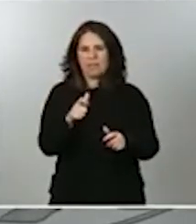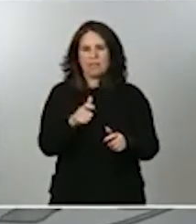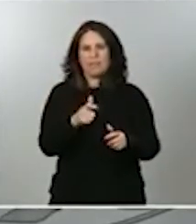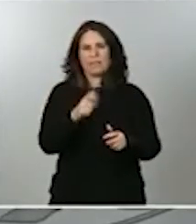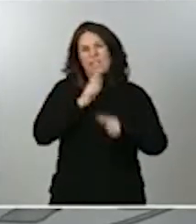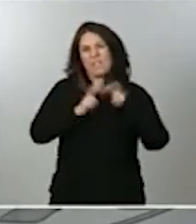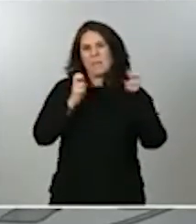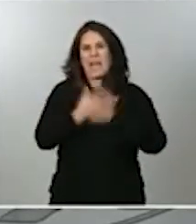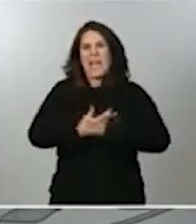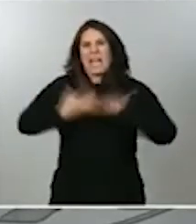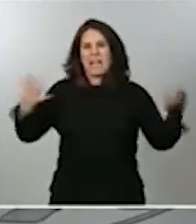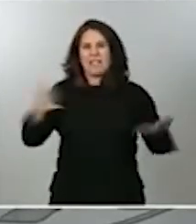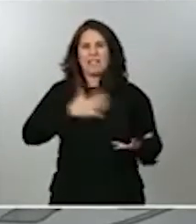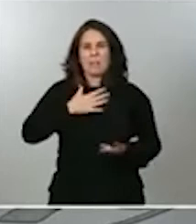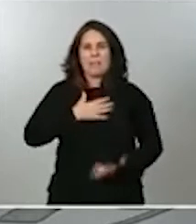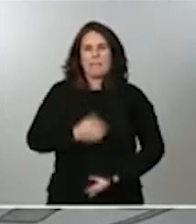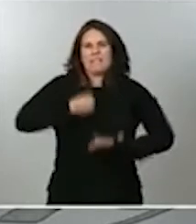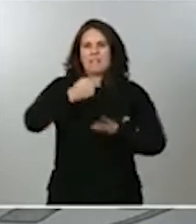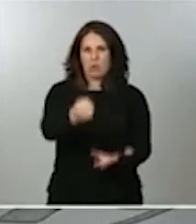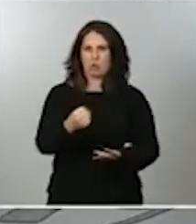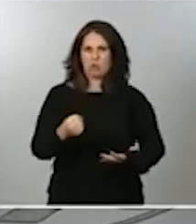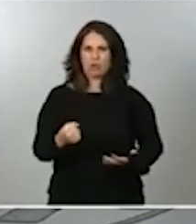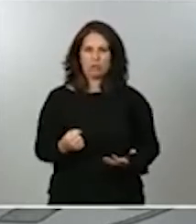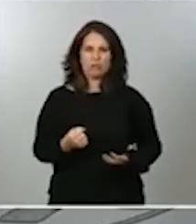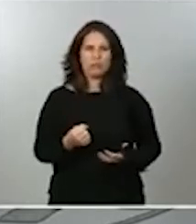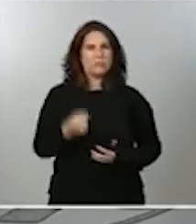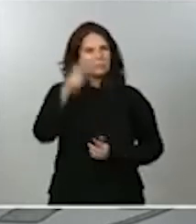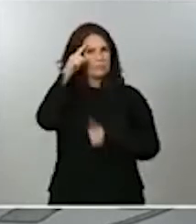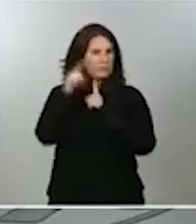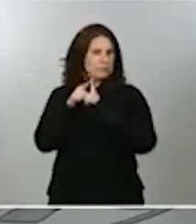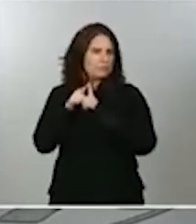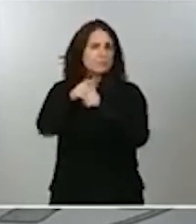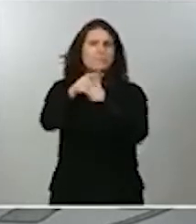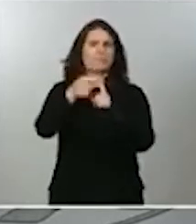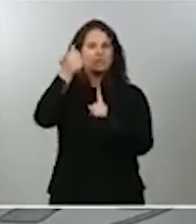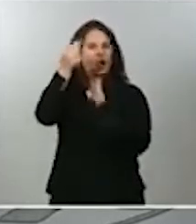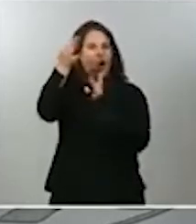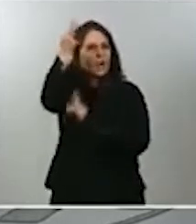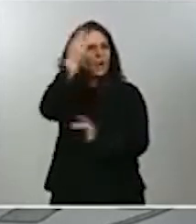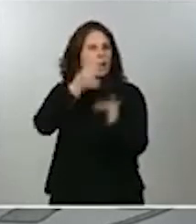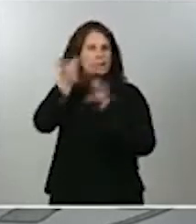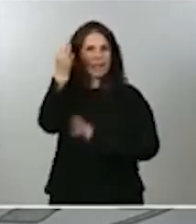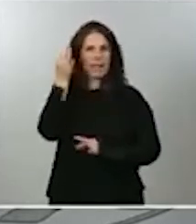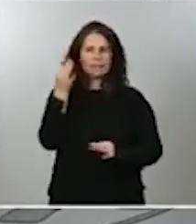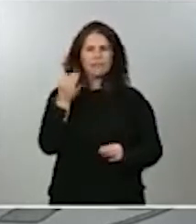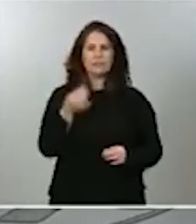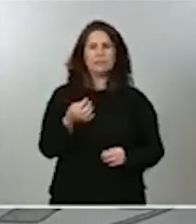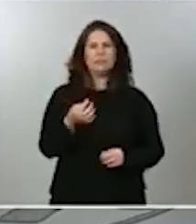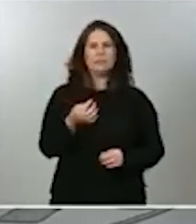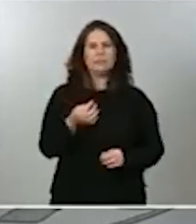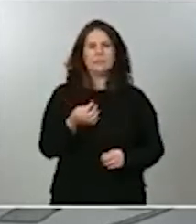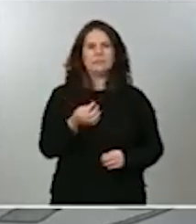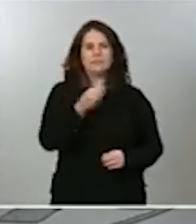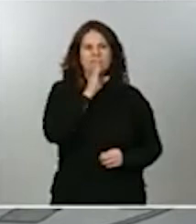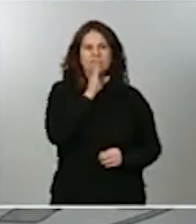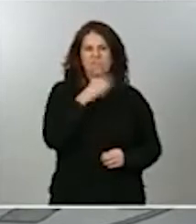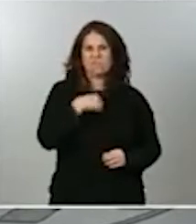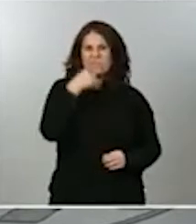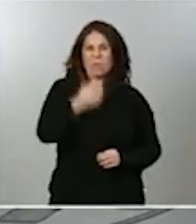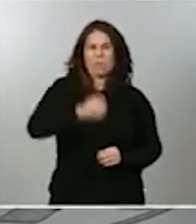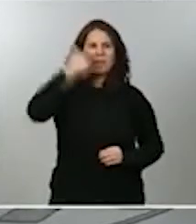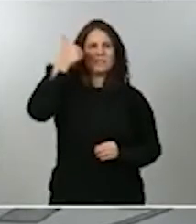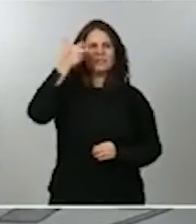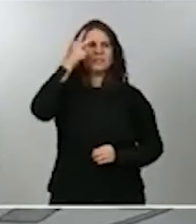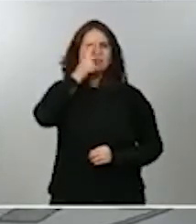patrimonios, están llamadas a perseguir de forma más concreta, de forma más, como decía, más sofisticada, ese